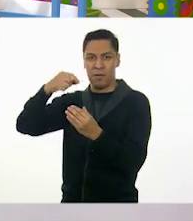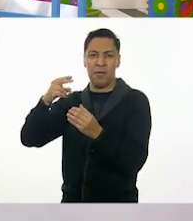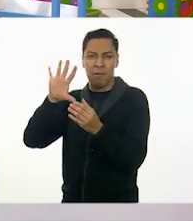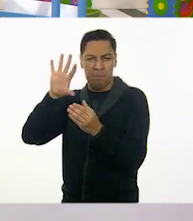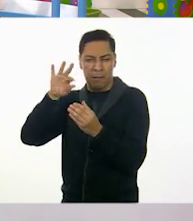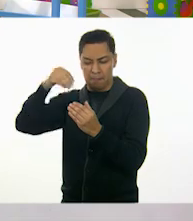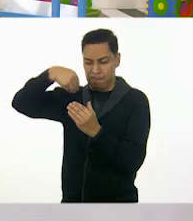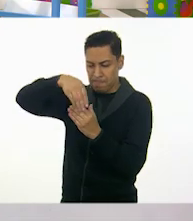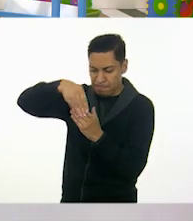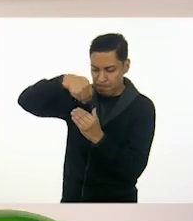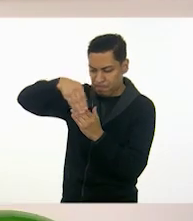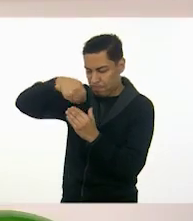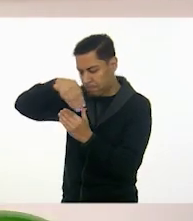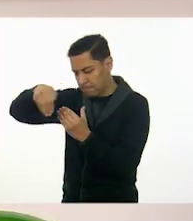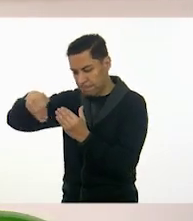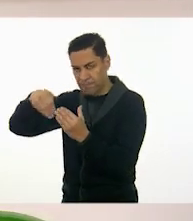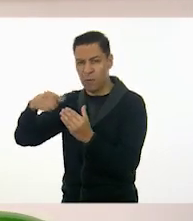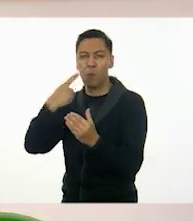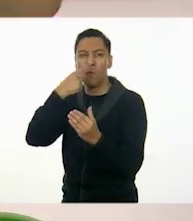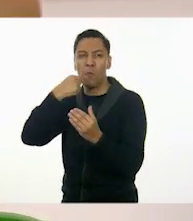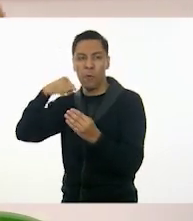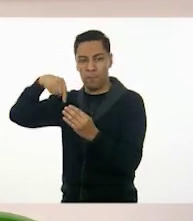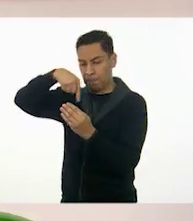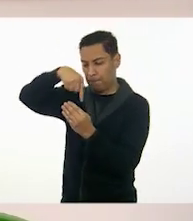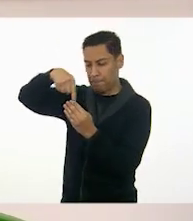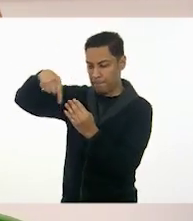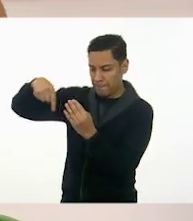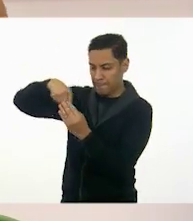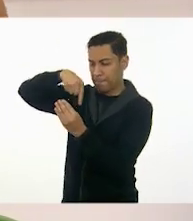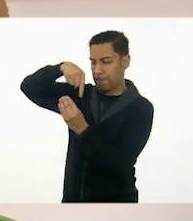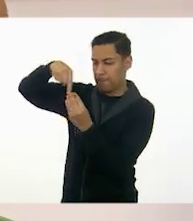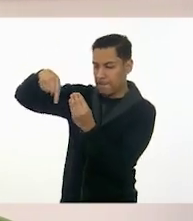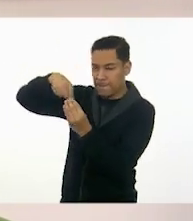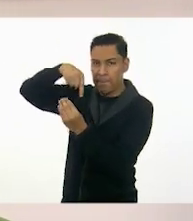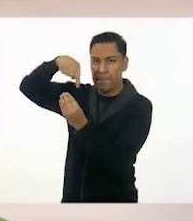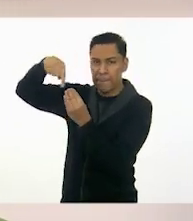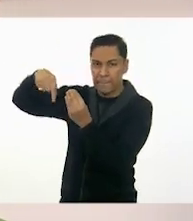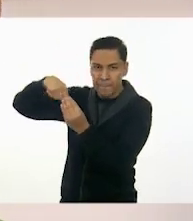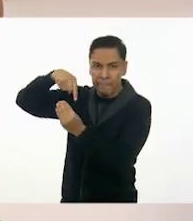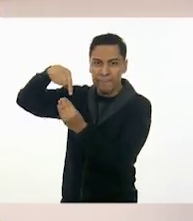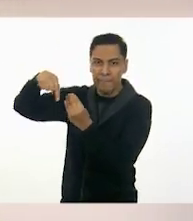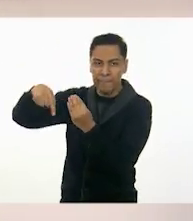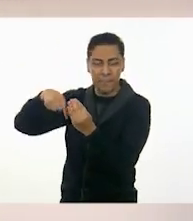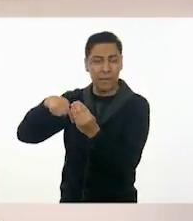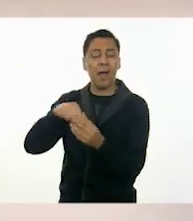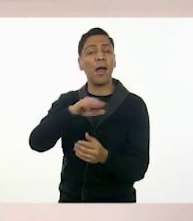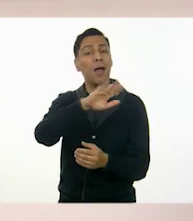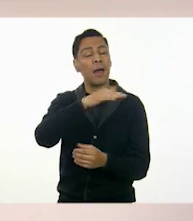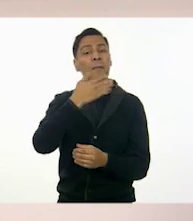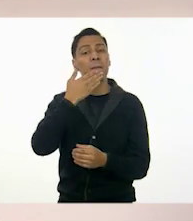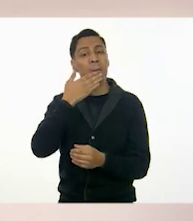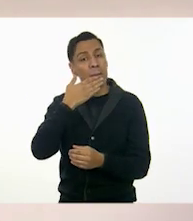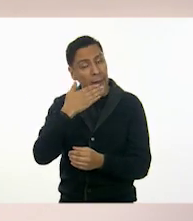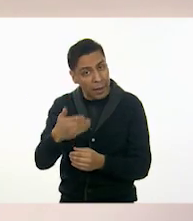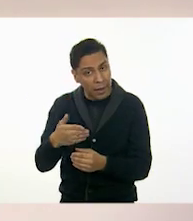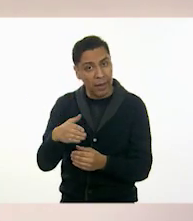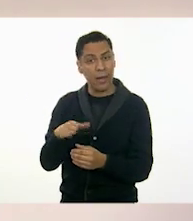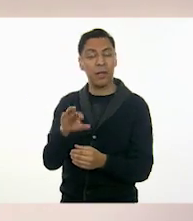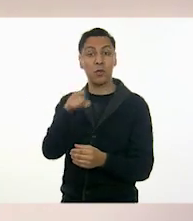Otro poco de rojo. Qué bueno. Qué bueno. Mira, qué bien te está quedando. Yo creo que los niños están tomando